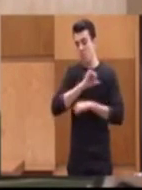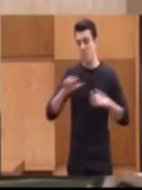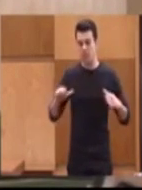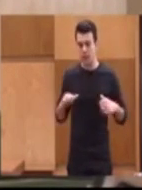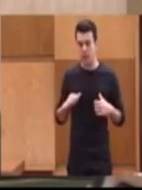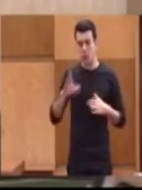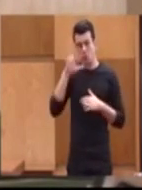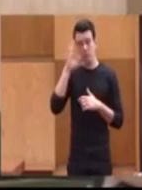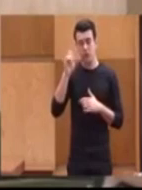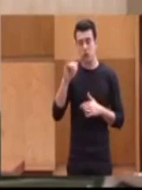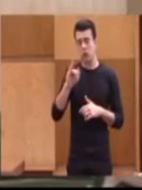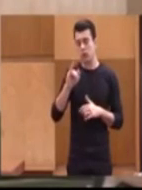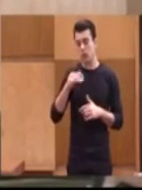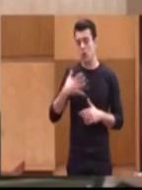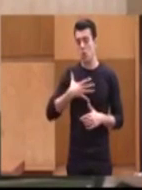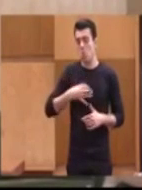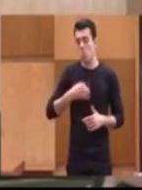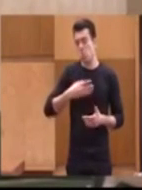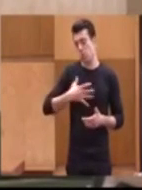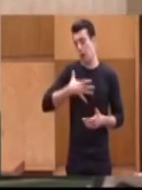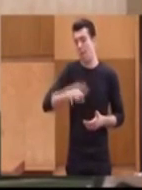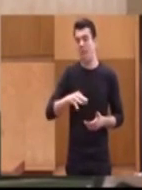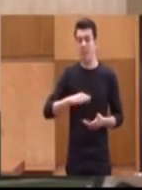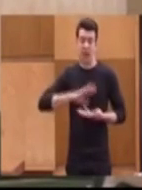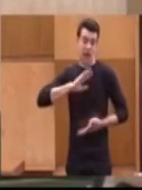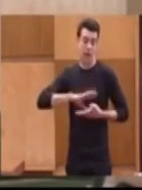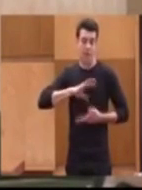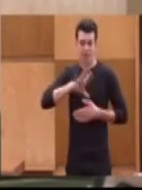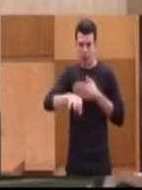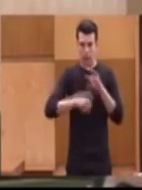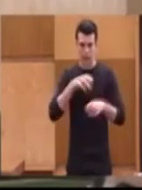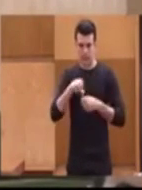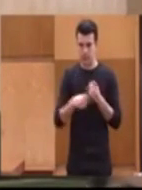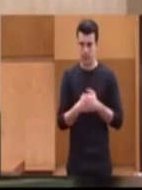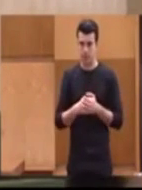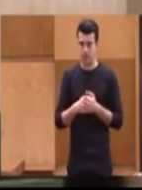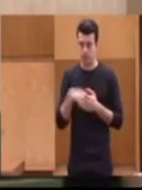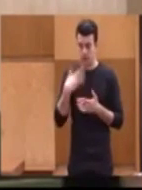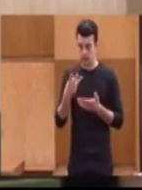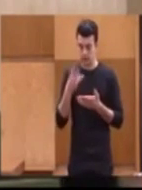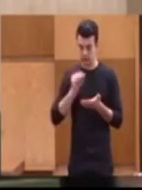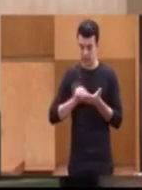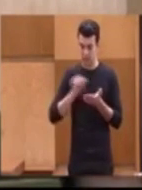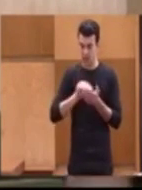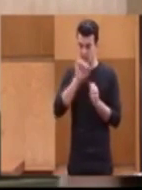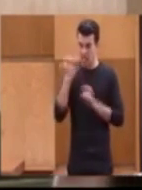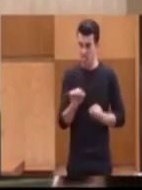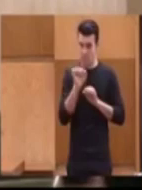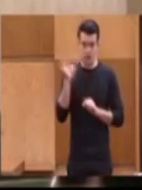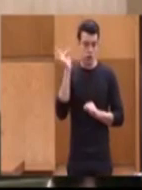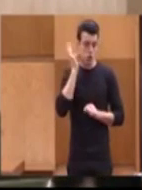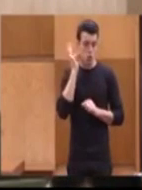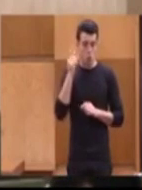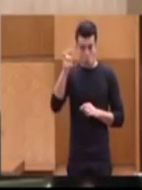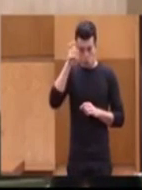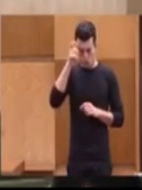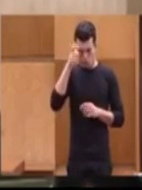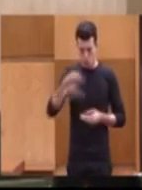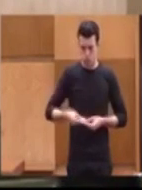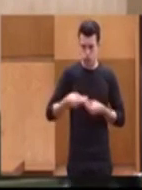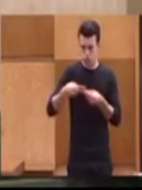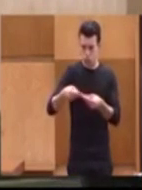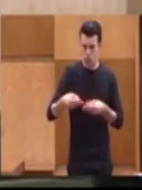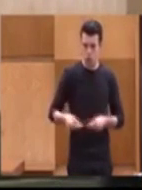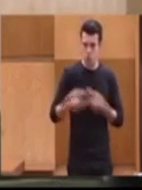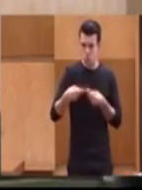degradación de su poder adquisitivo? Nos hemos reunido hasta en tres ocasiones con la defensora del pueblo, entregándole más de